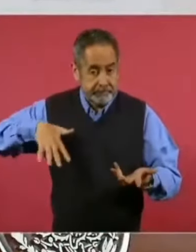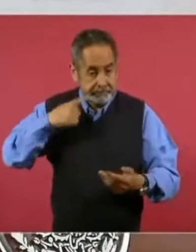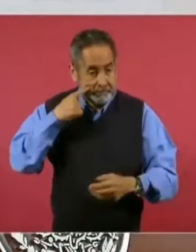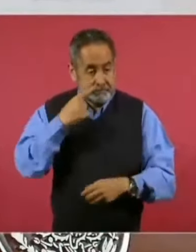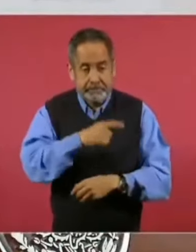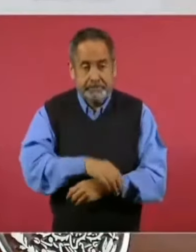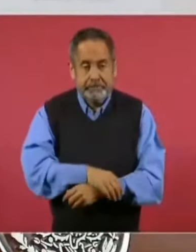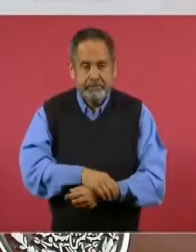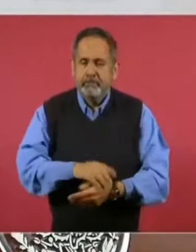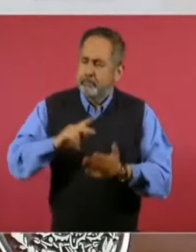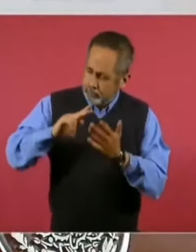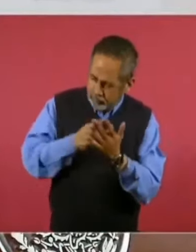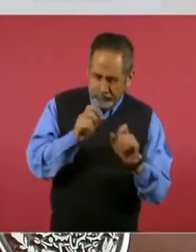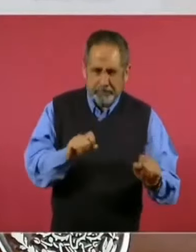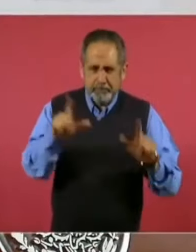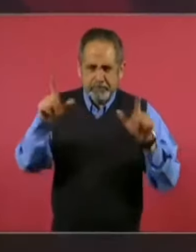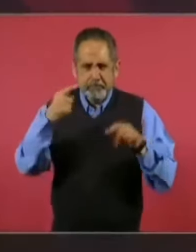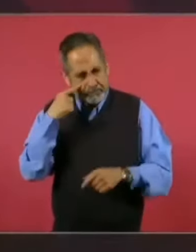vuelve a lo poner,